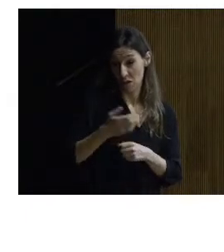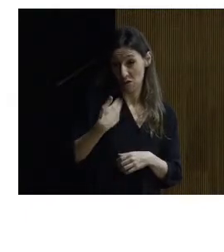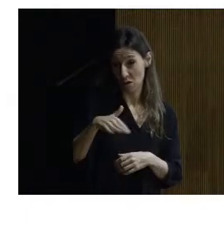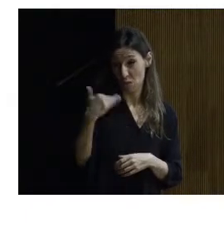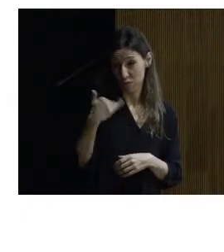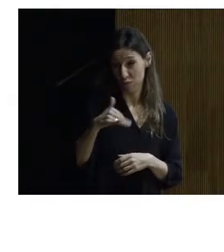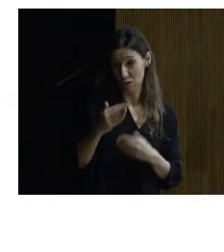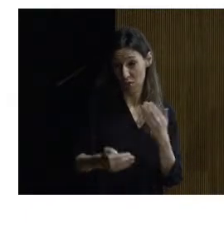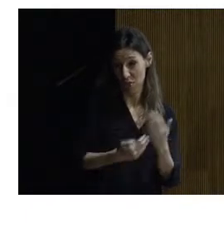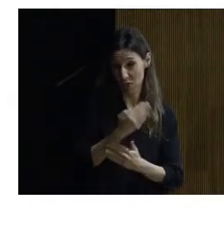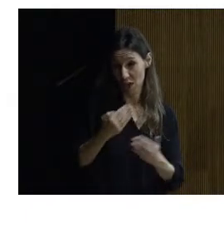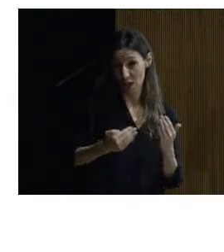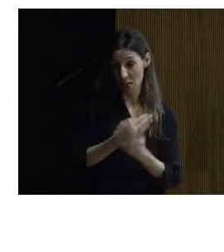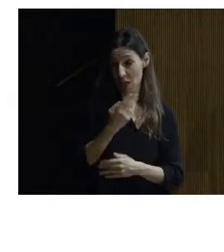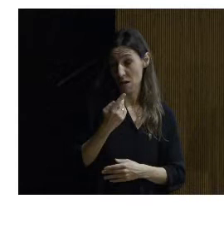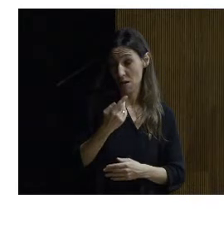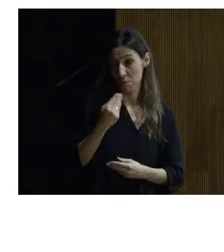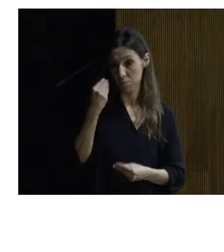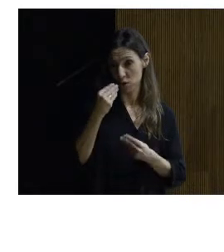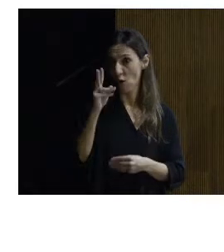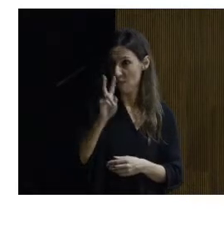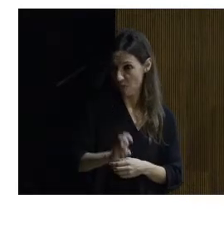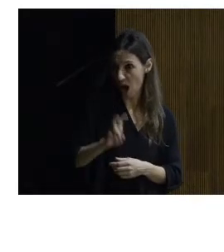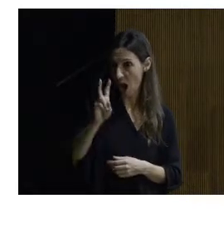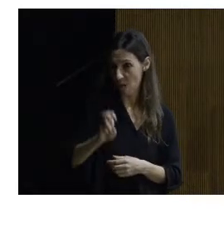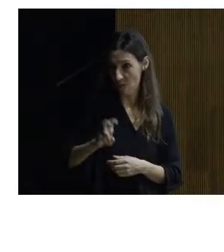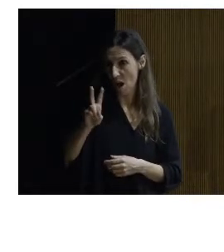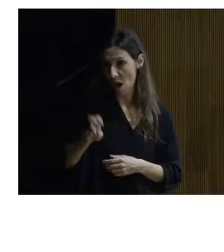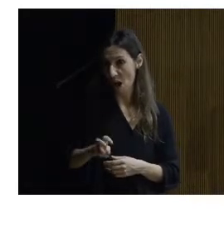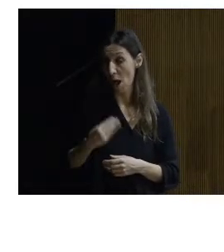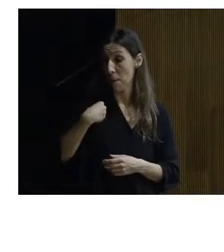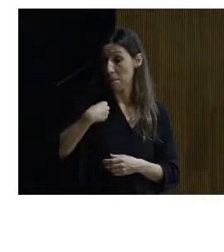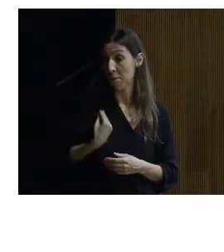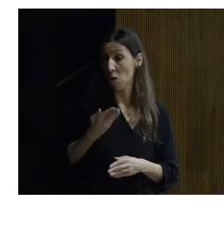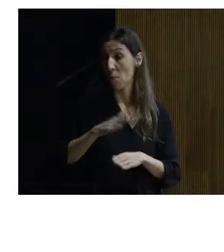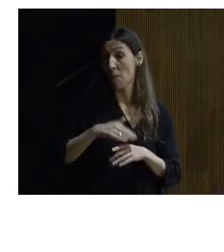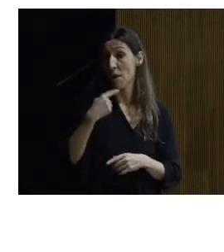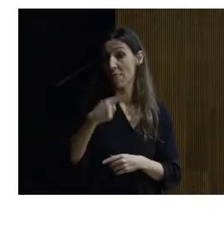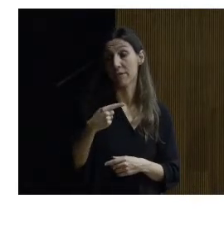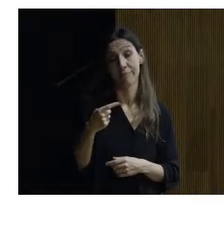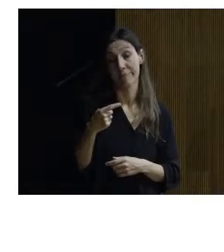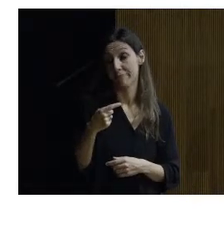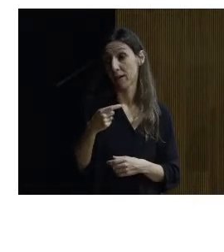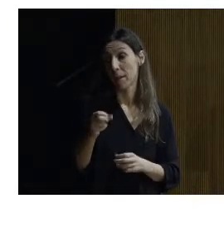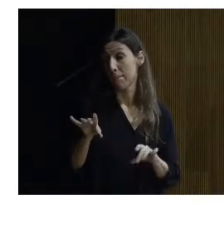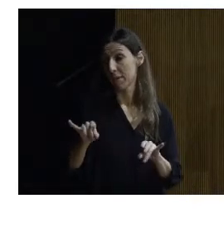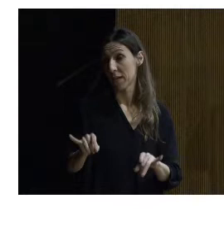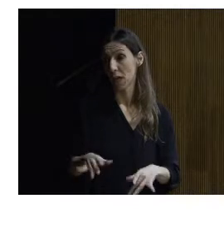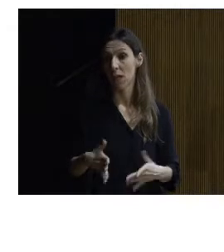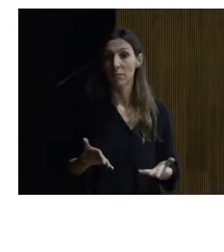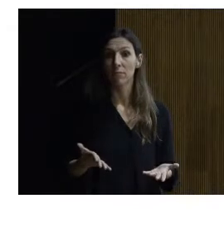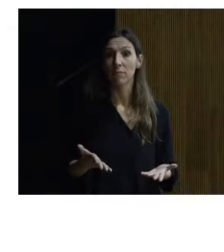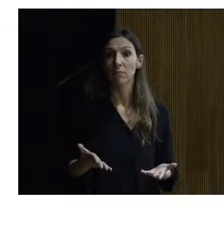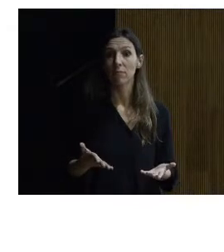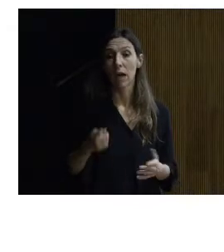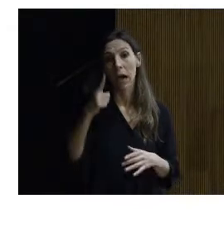que todo sirve absolutamente para todo aunque sea para constatar que es una solución que no es precisamente la más adecuada pero desde luego es un documento